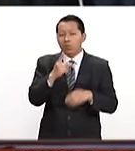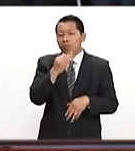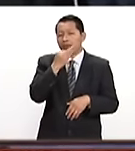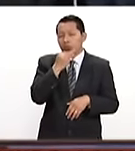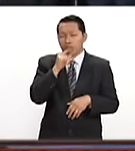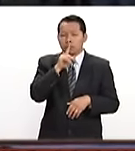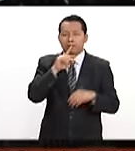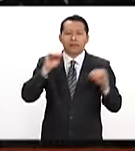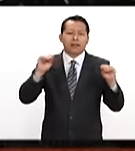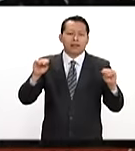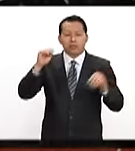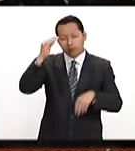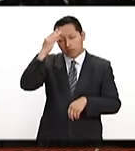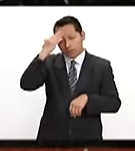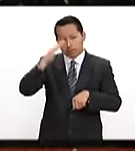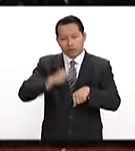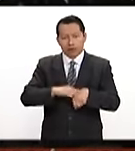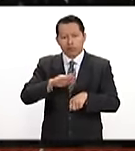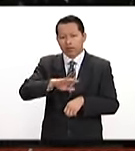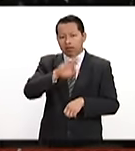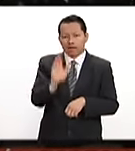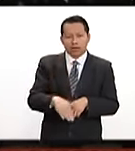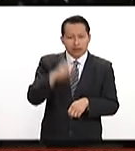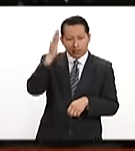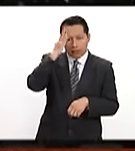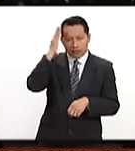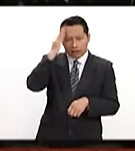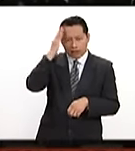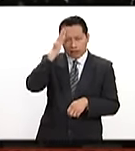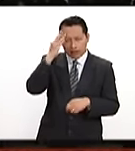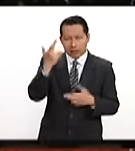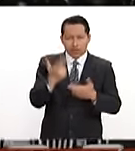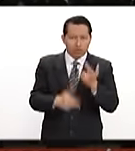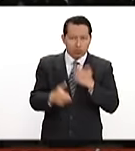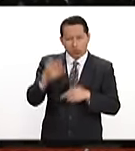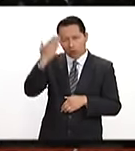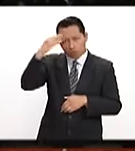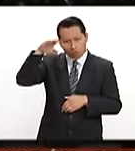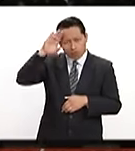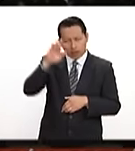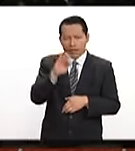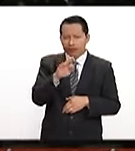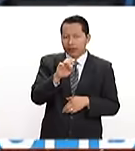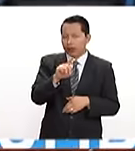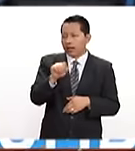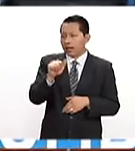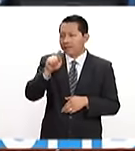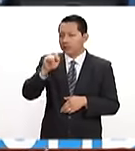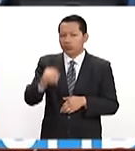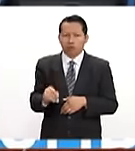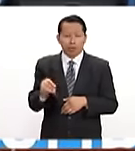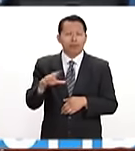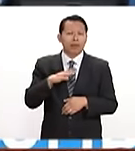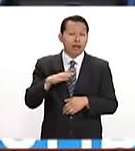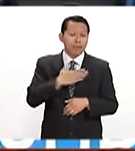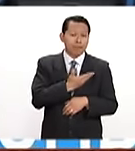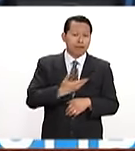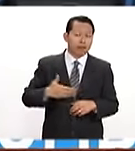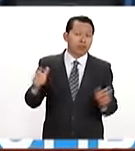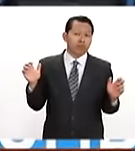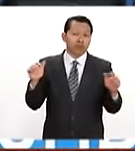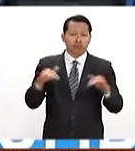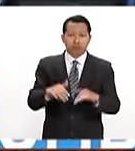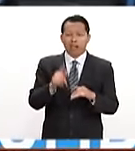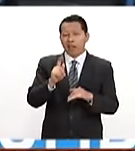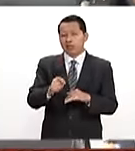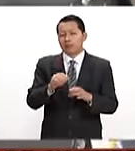silencio en memoria del fallecido líder de la revolución cubana, Fidel Castro. Los mandatarios ahí reunidos aseguraron que durante este